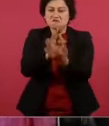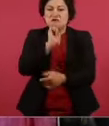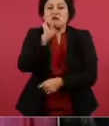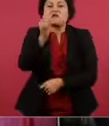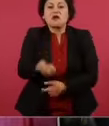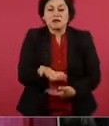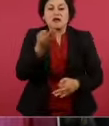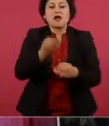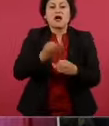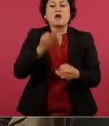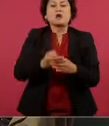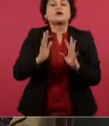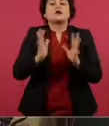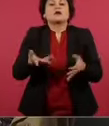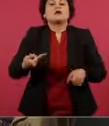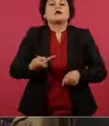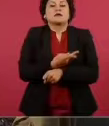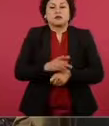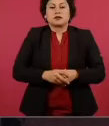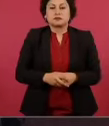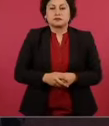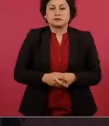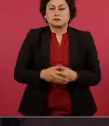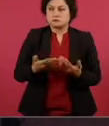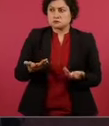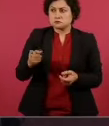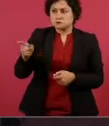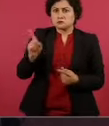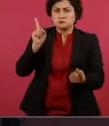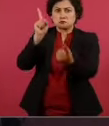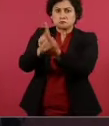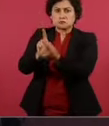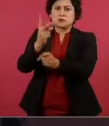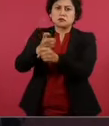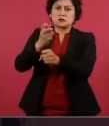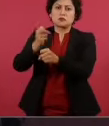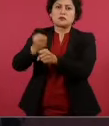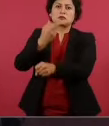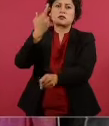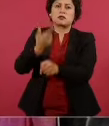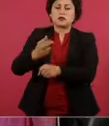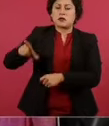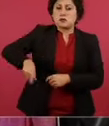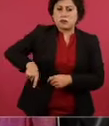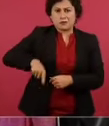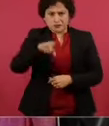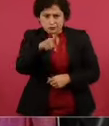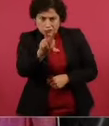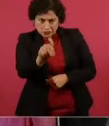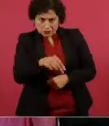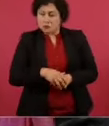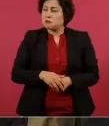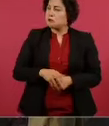Ahorita hay varias alertas. Los va a atender el subsecretario de Gobernación. No usted, no usted